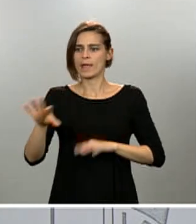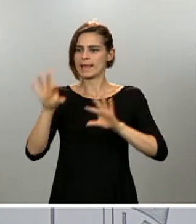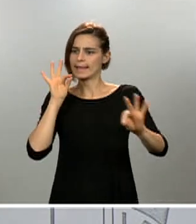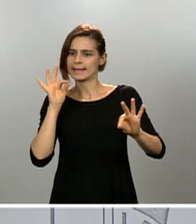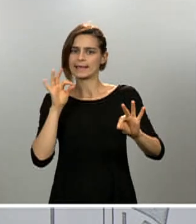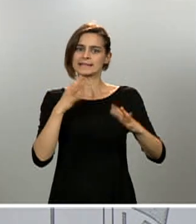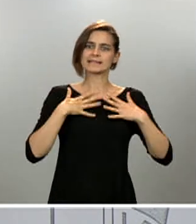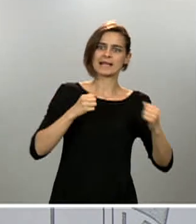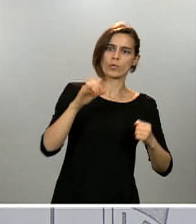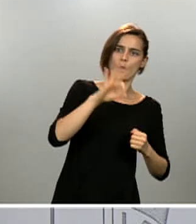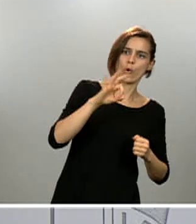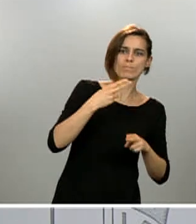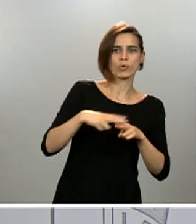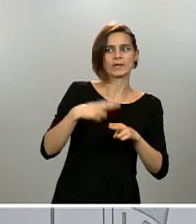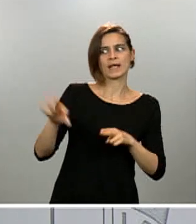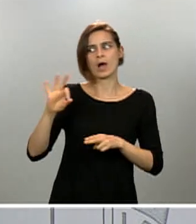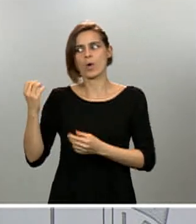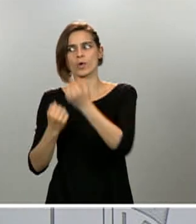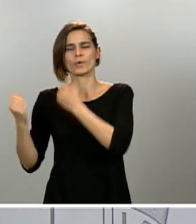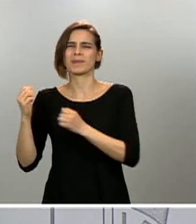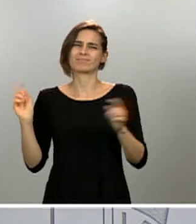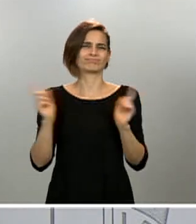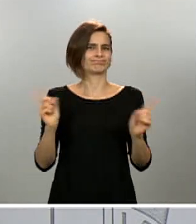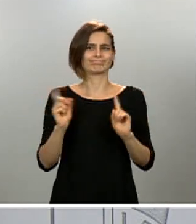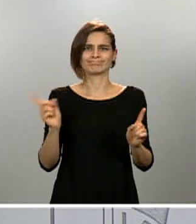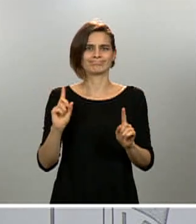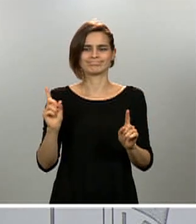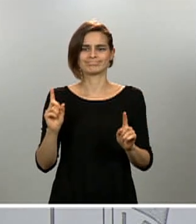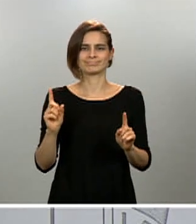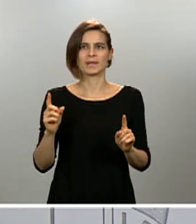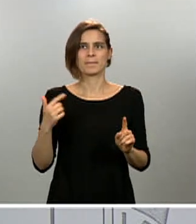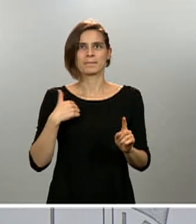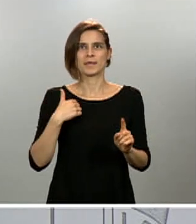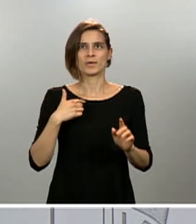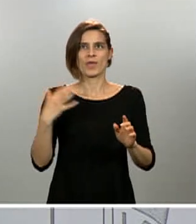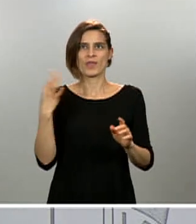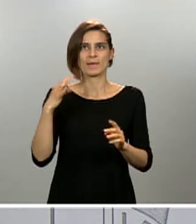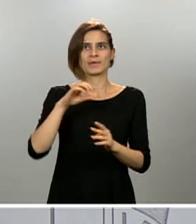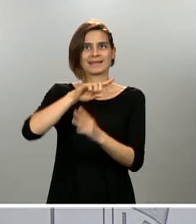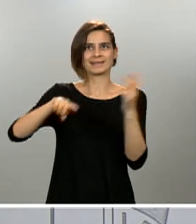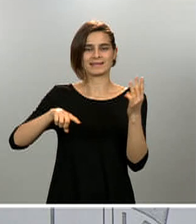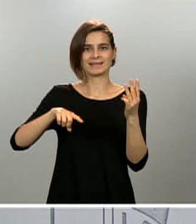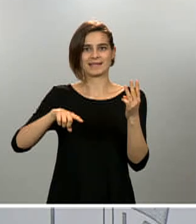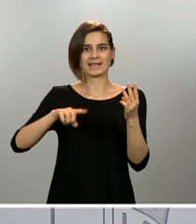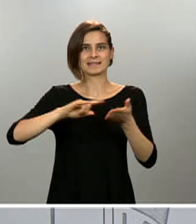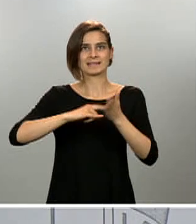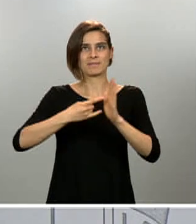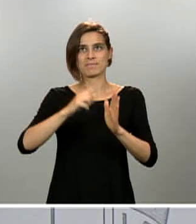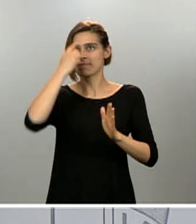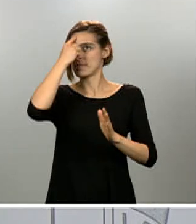sí que haríamos bien en aplicar el plan de transición, los tres principios en los que se basa este plan. Permítanme, antes,